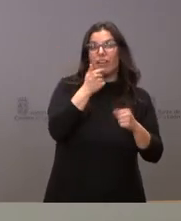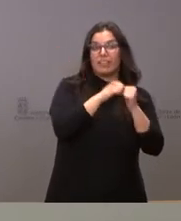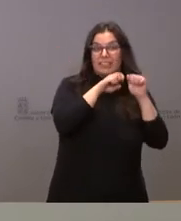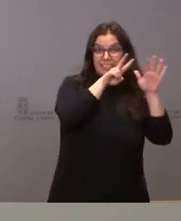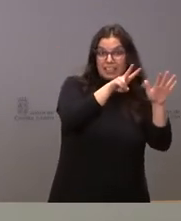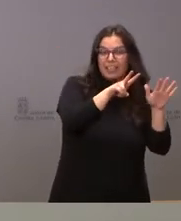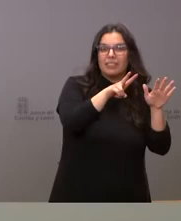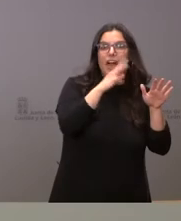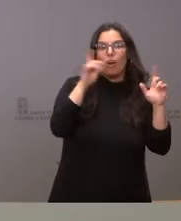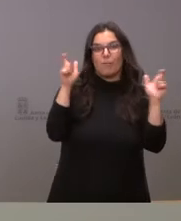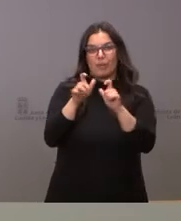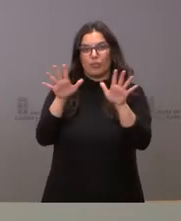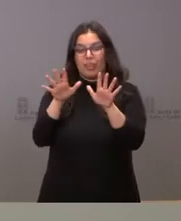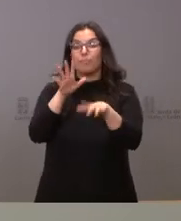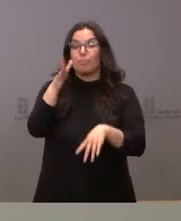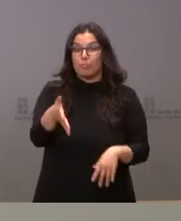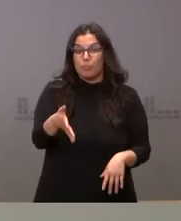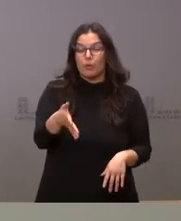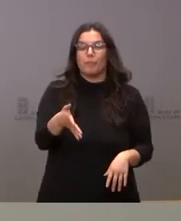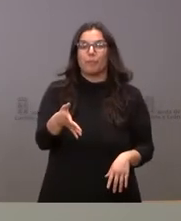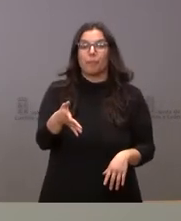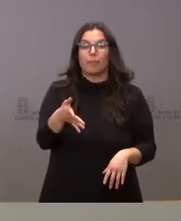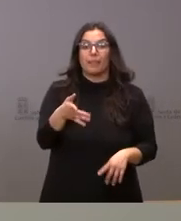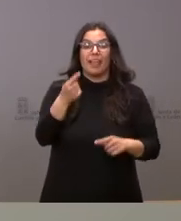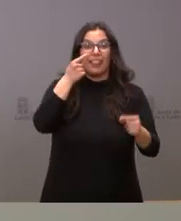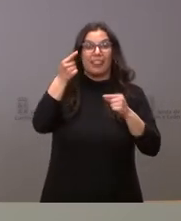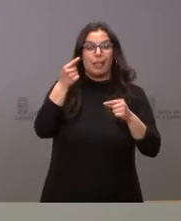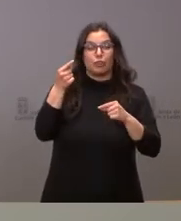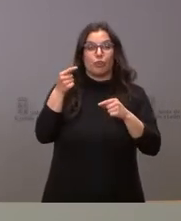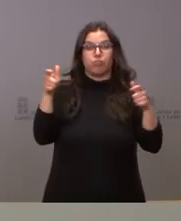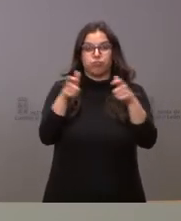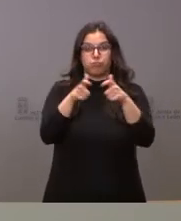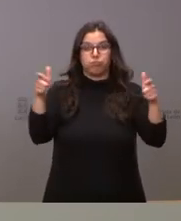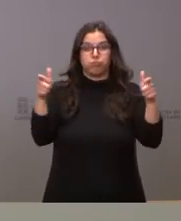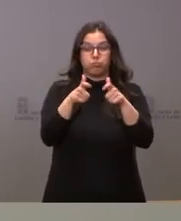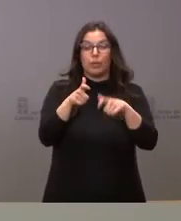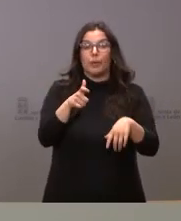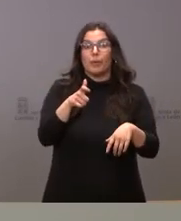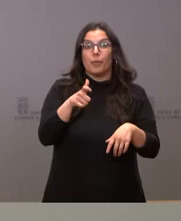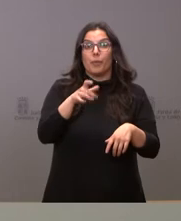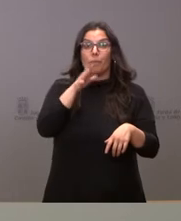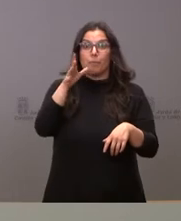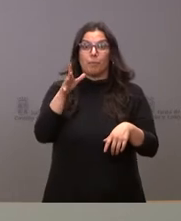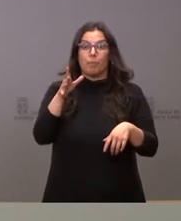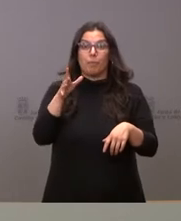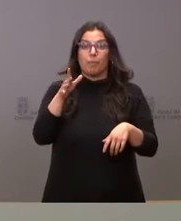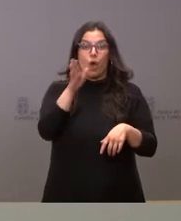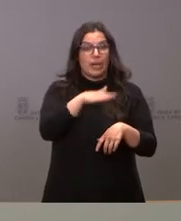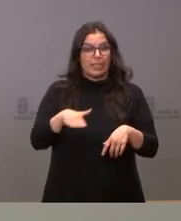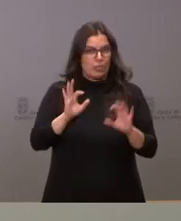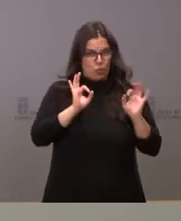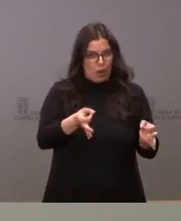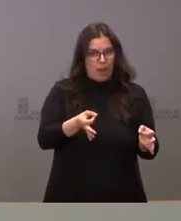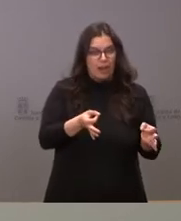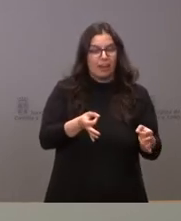siempre les dijimos que el dato oscilaba bastante, no tanto por la disminución del número de menores que tenemos en